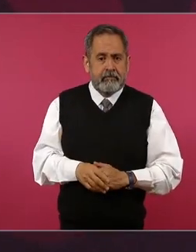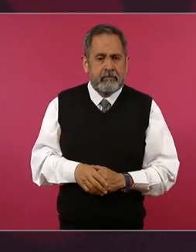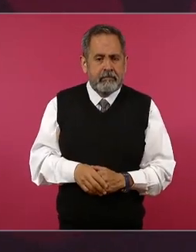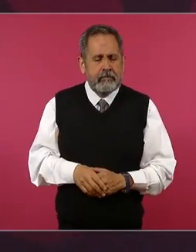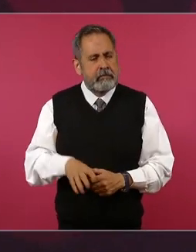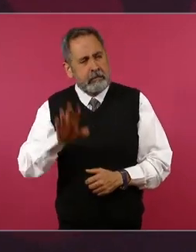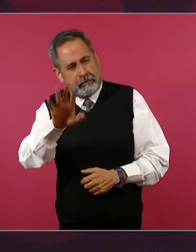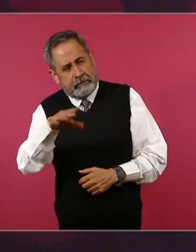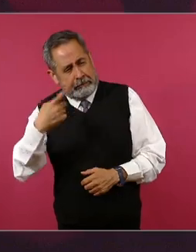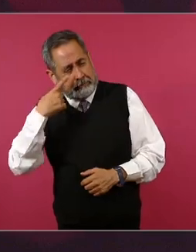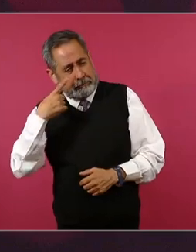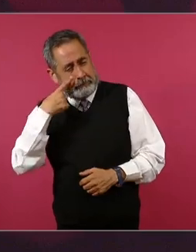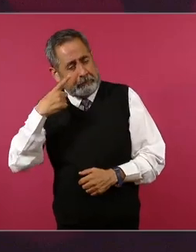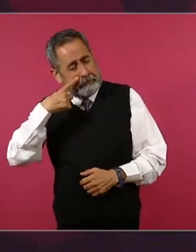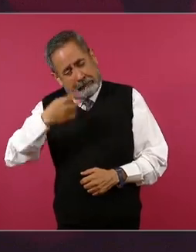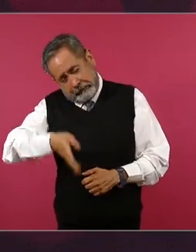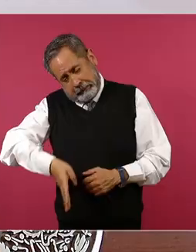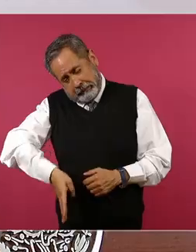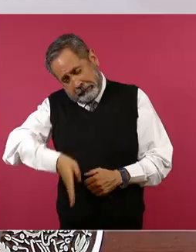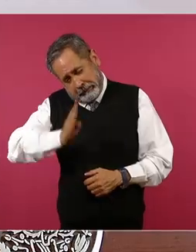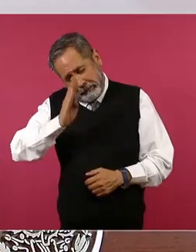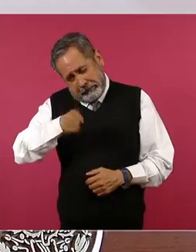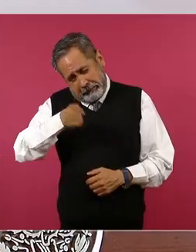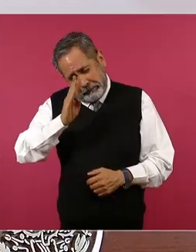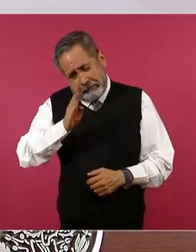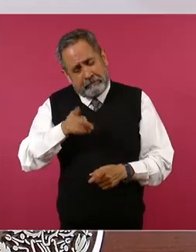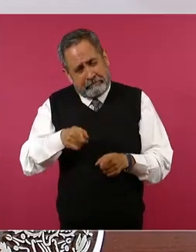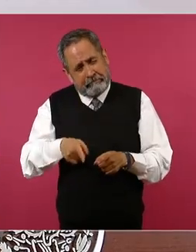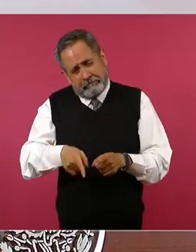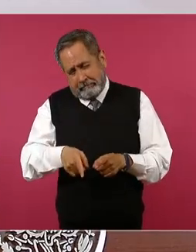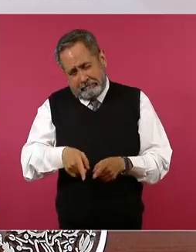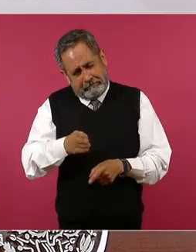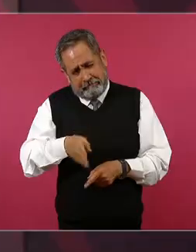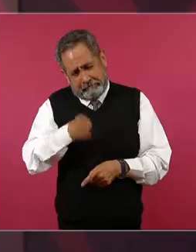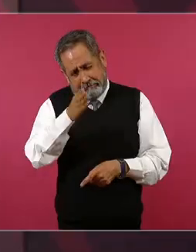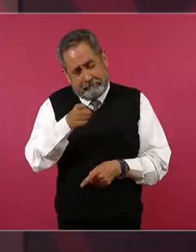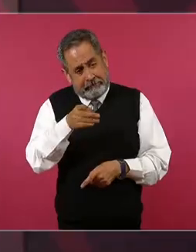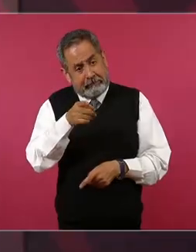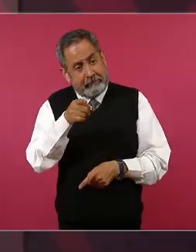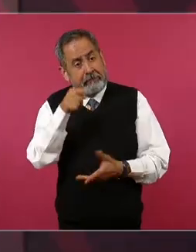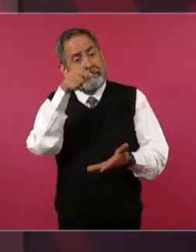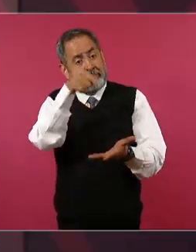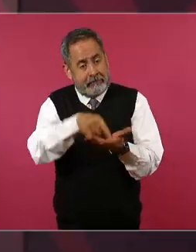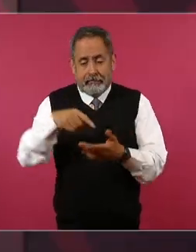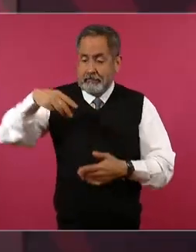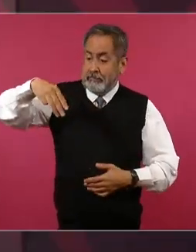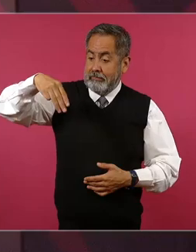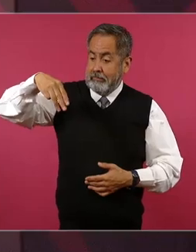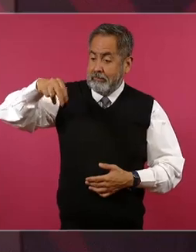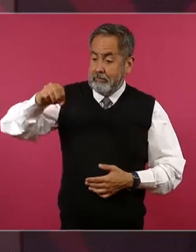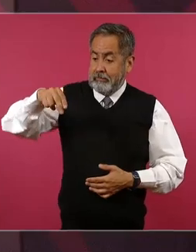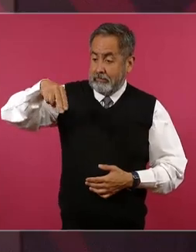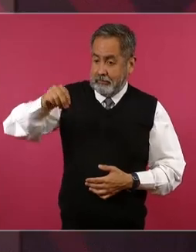mire dice se va derecho y donde está el mono